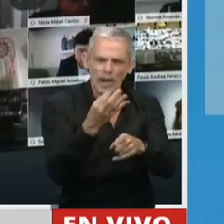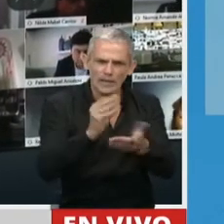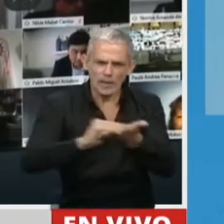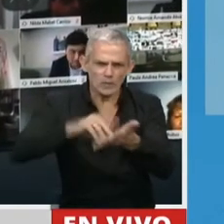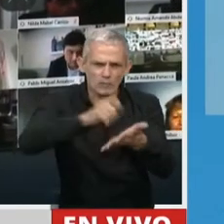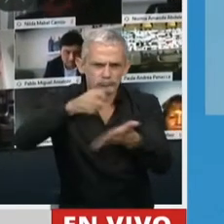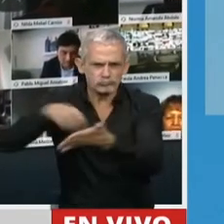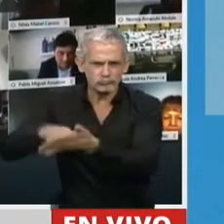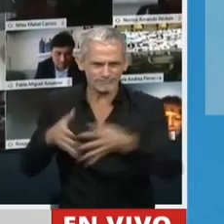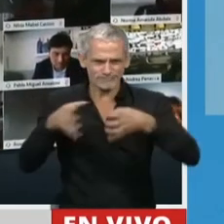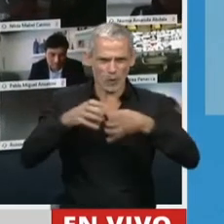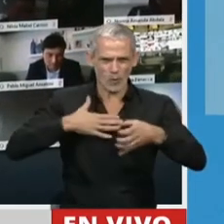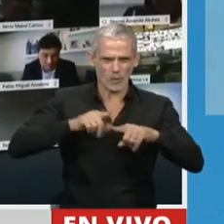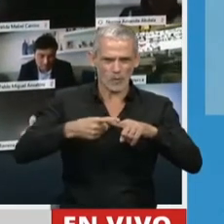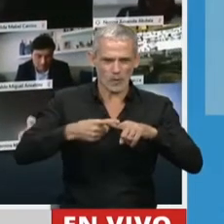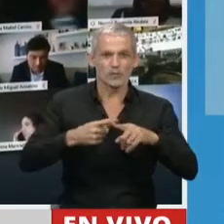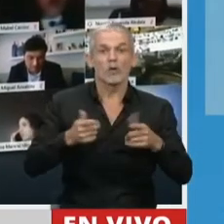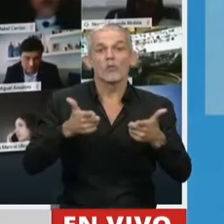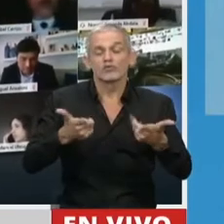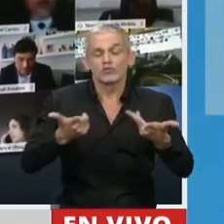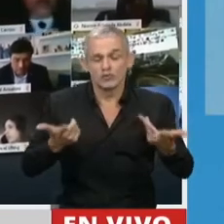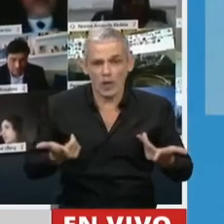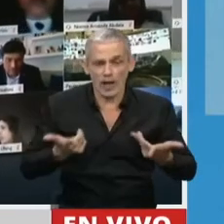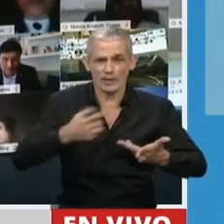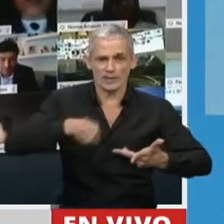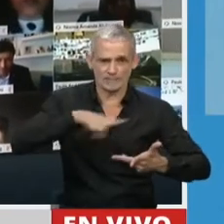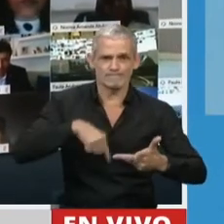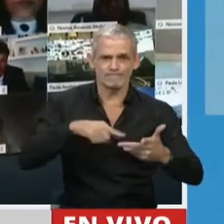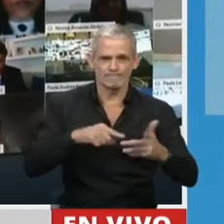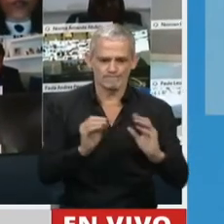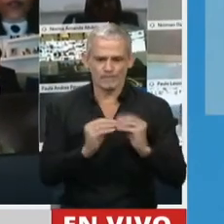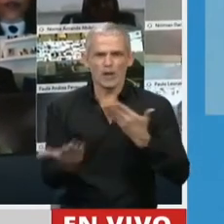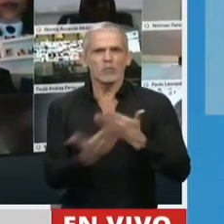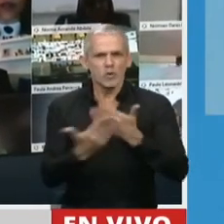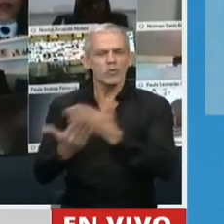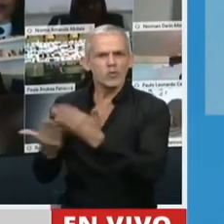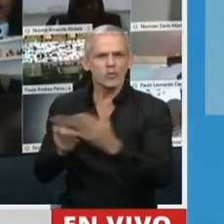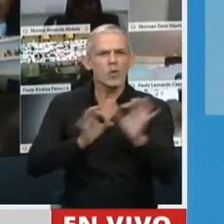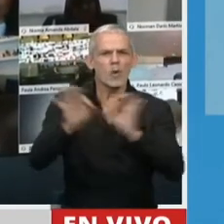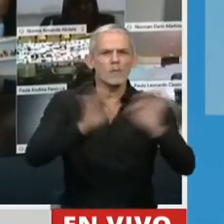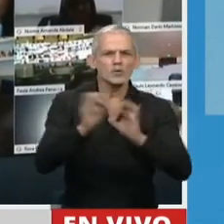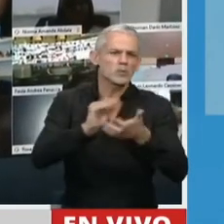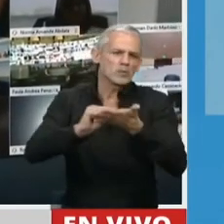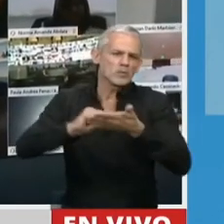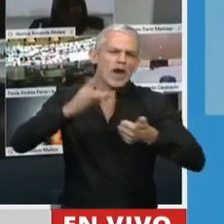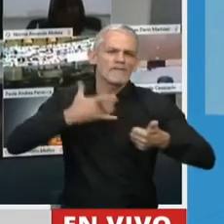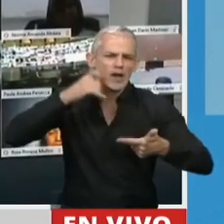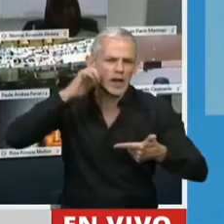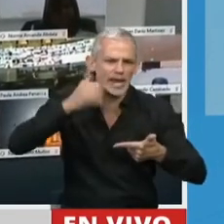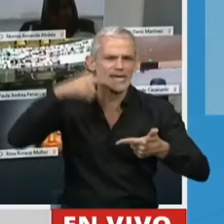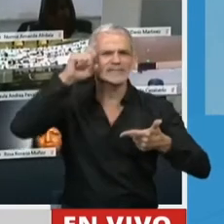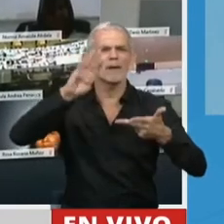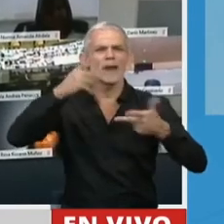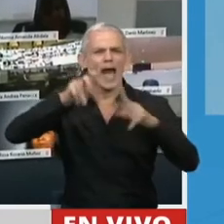de nuestro interbloque. Afortunadamente, esto fue acompañado por otros proyectos de la diputada Fregonesa, de la diputada